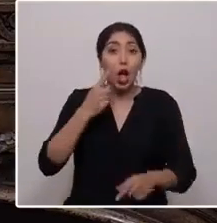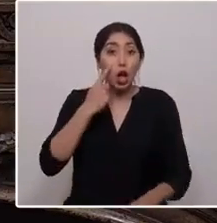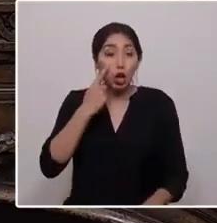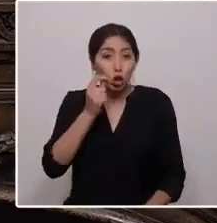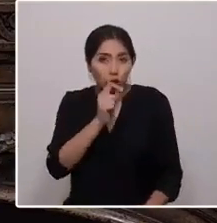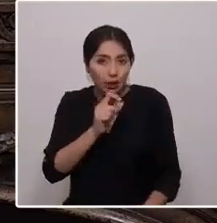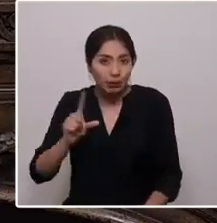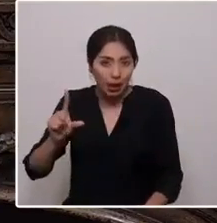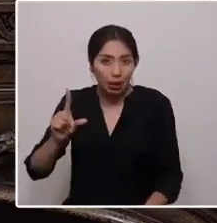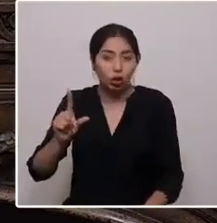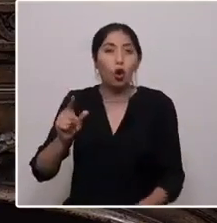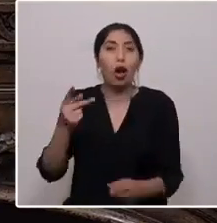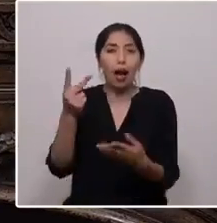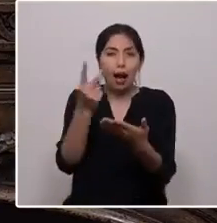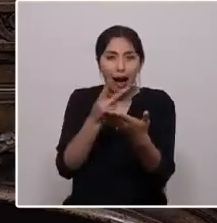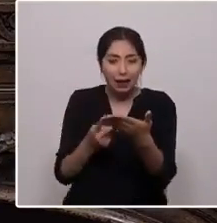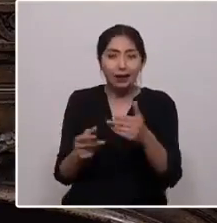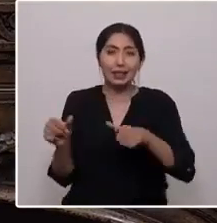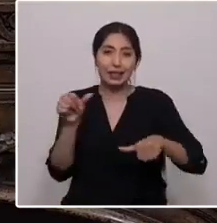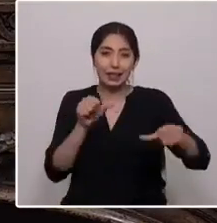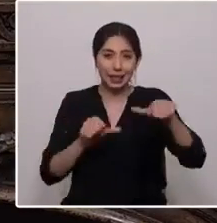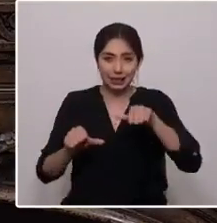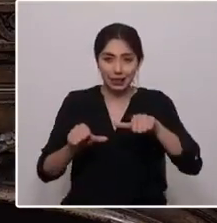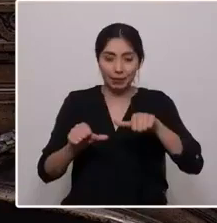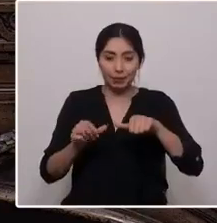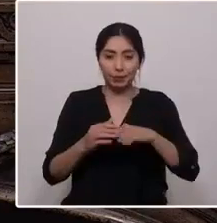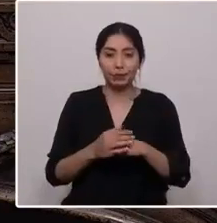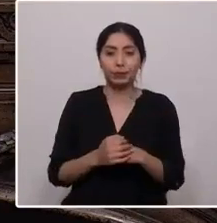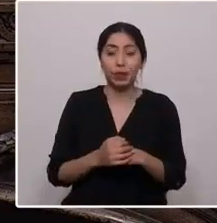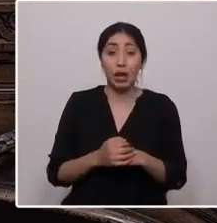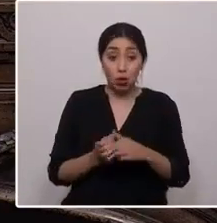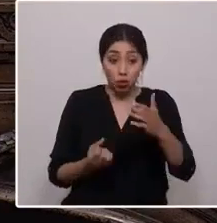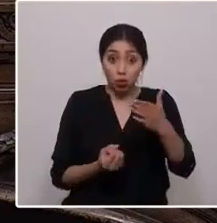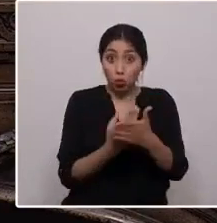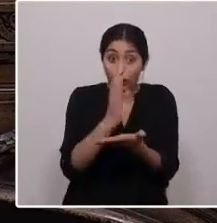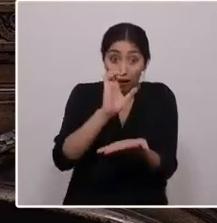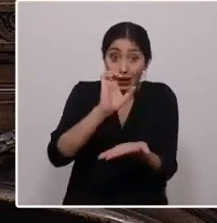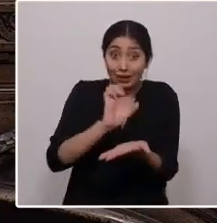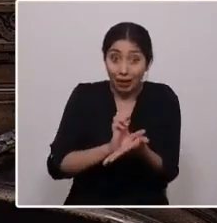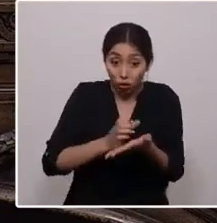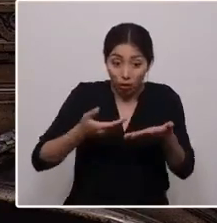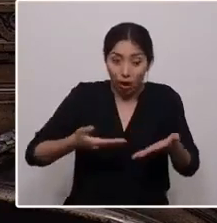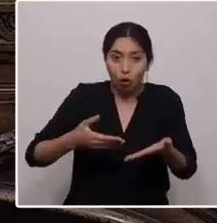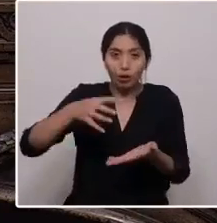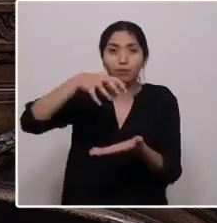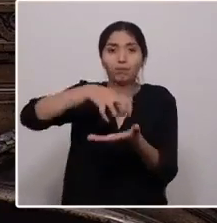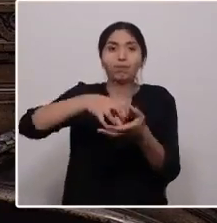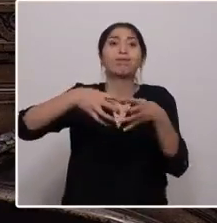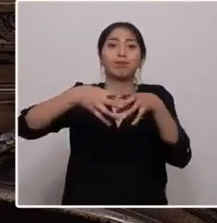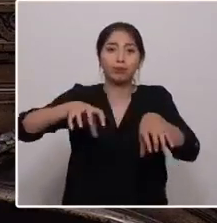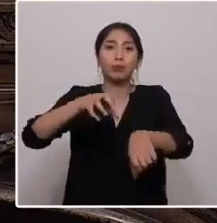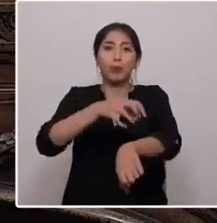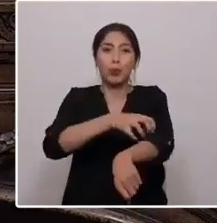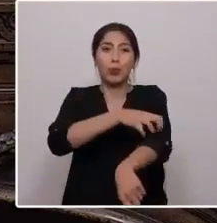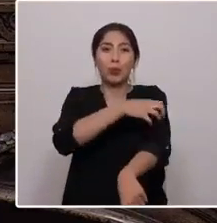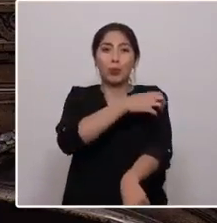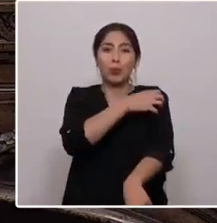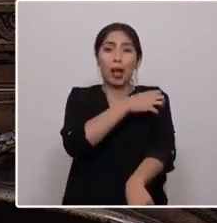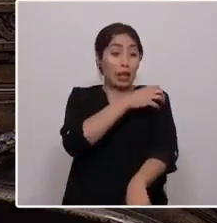ciencias. Que el nuevo Estado que construiremos sea descentralizado, con equidad territorial,